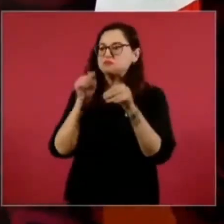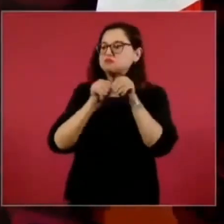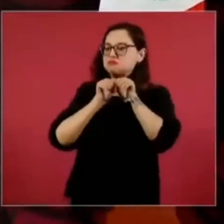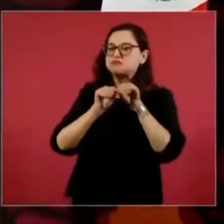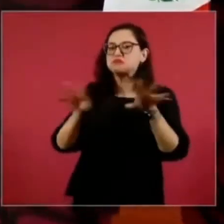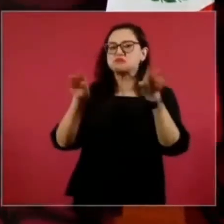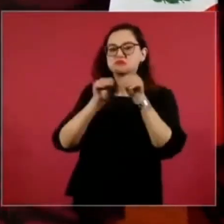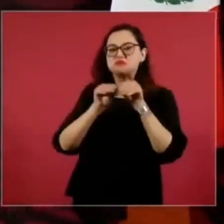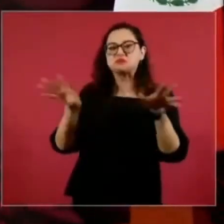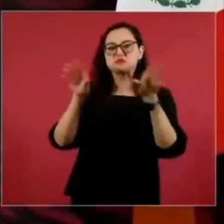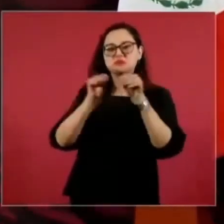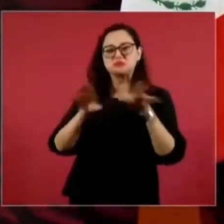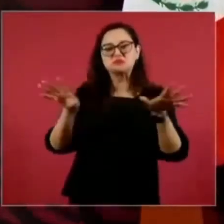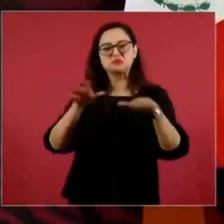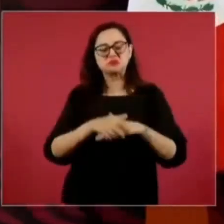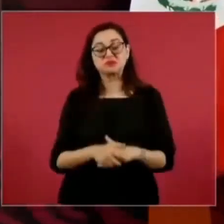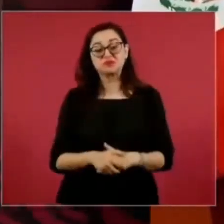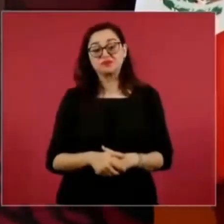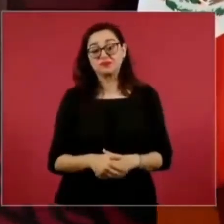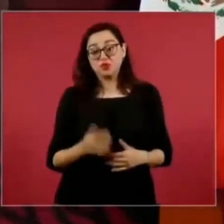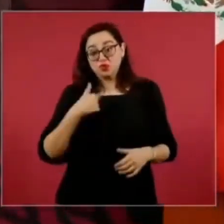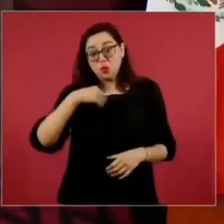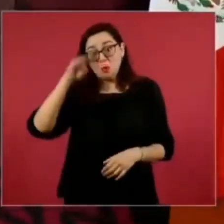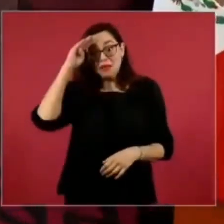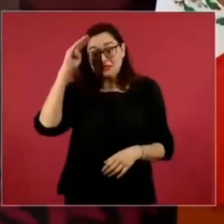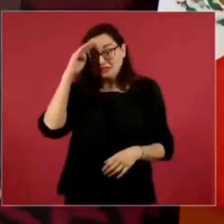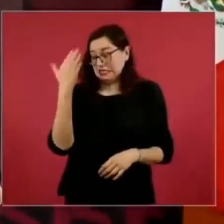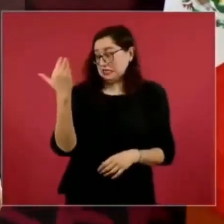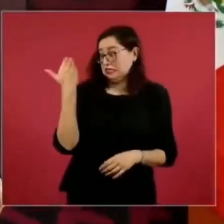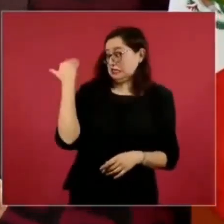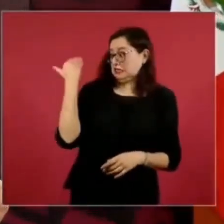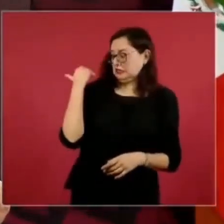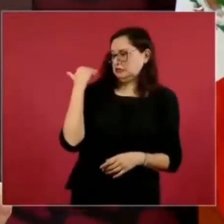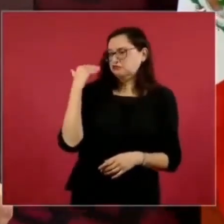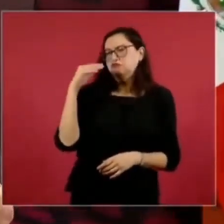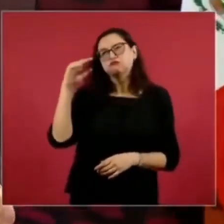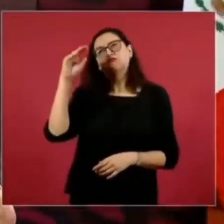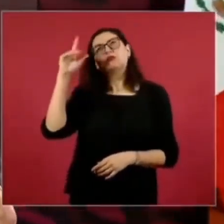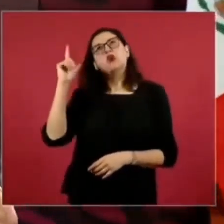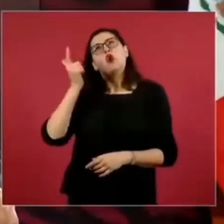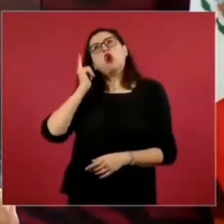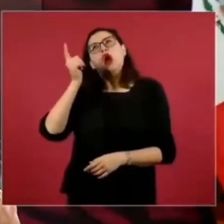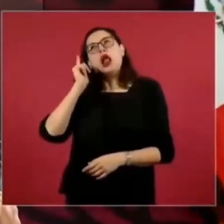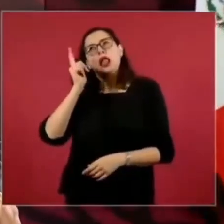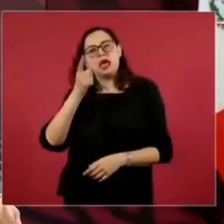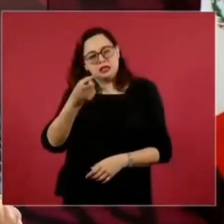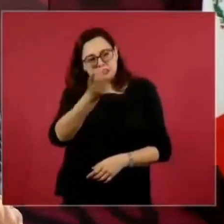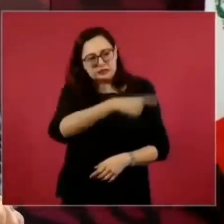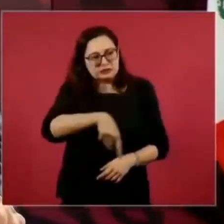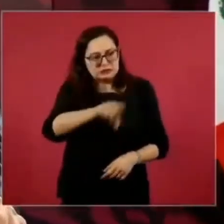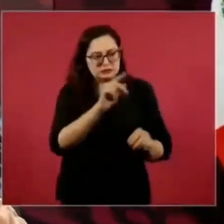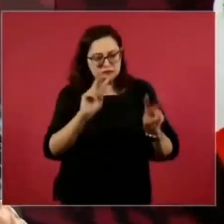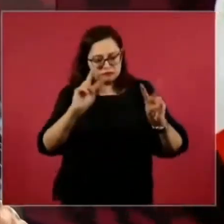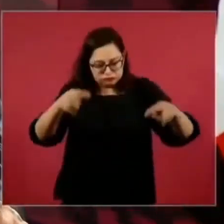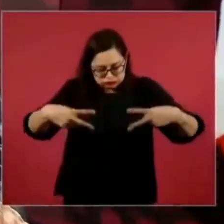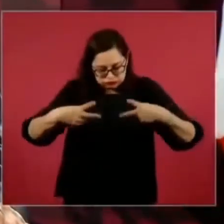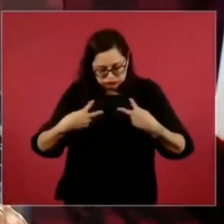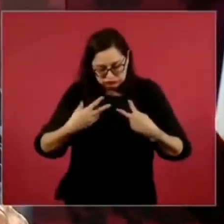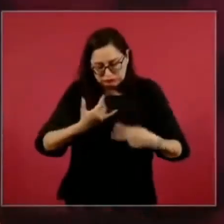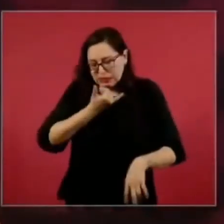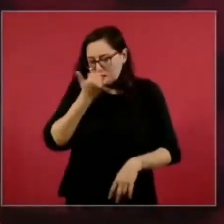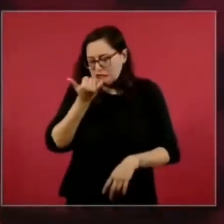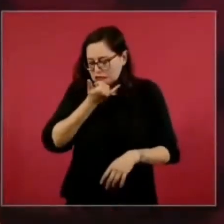de que cambien de parecer el proceder